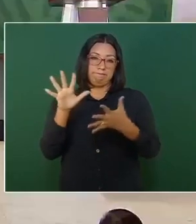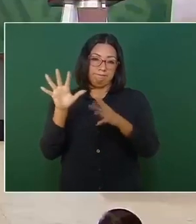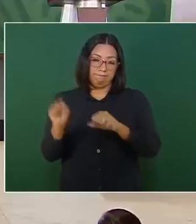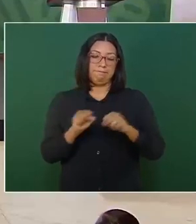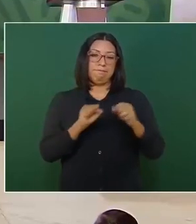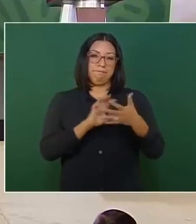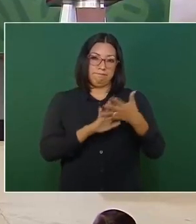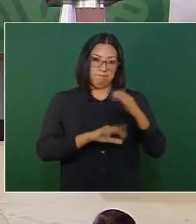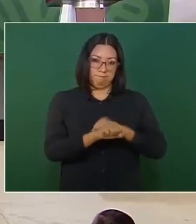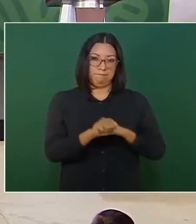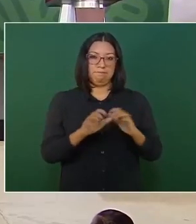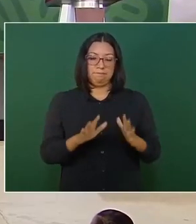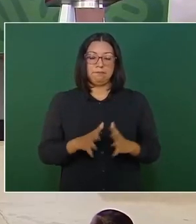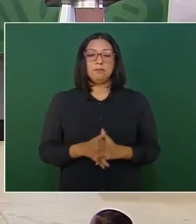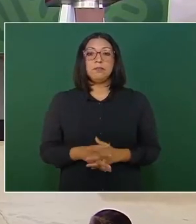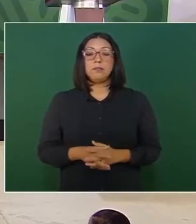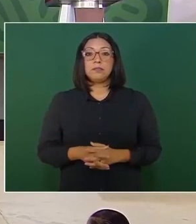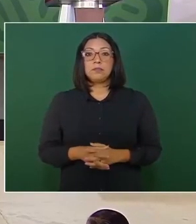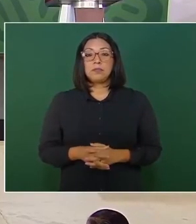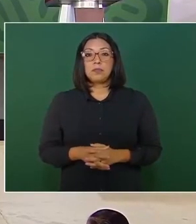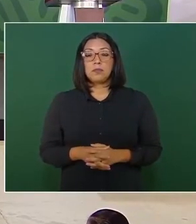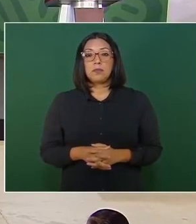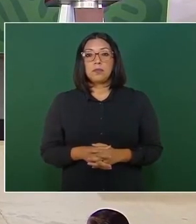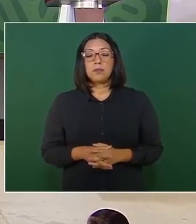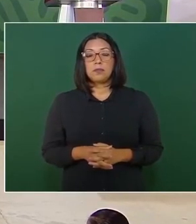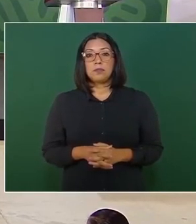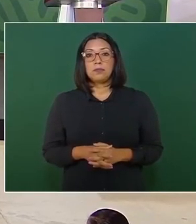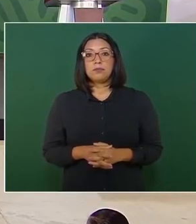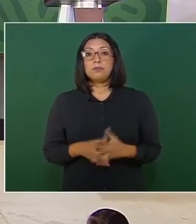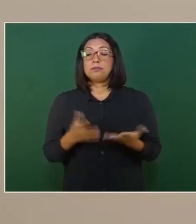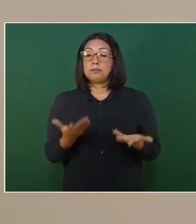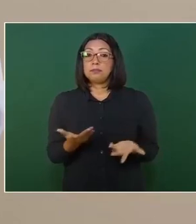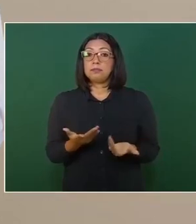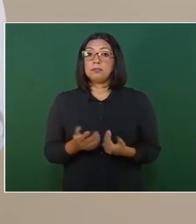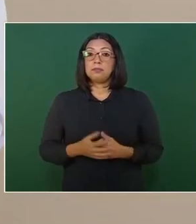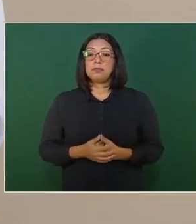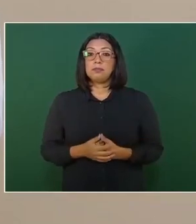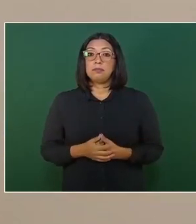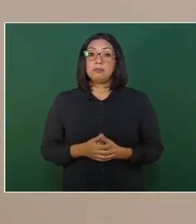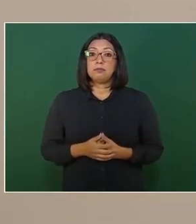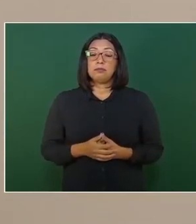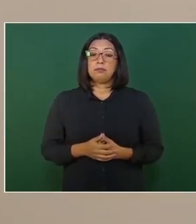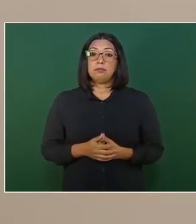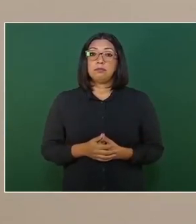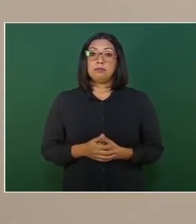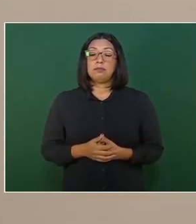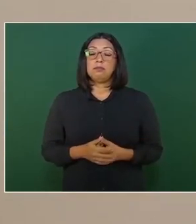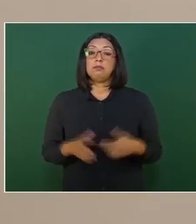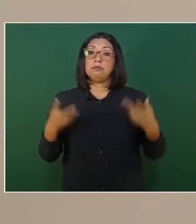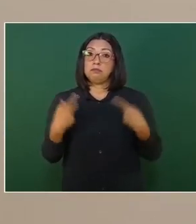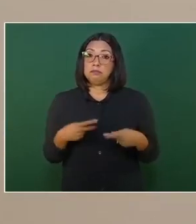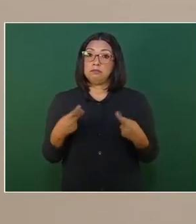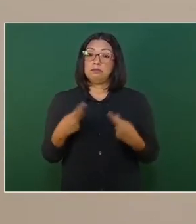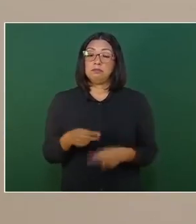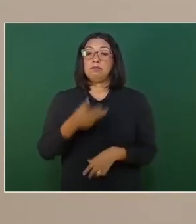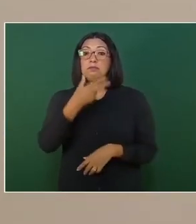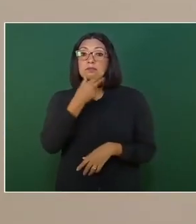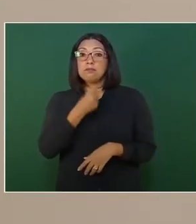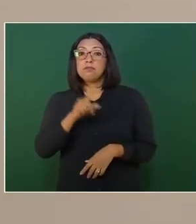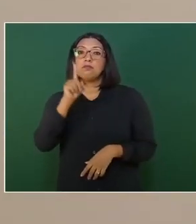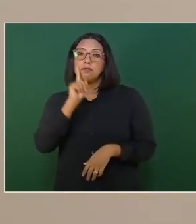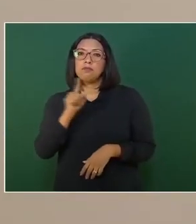En cuanto a los homicidios cometidos en agravio de compañeras y compañeros